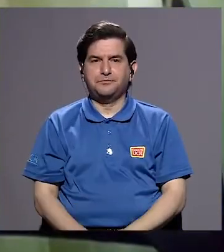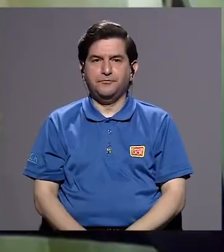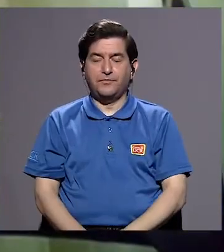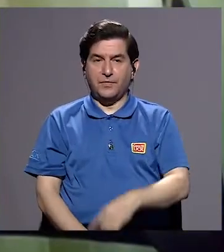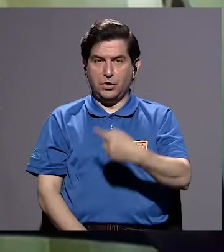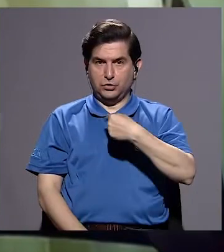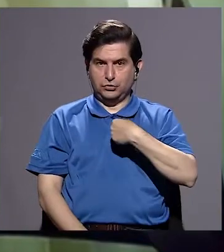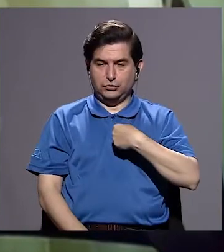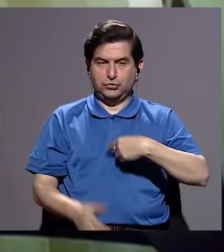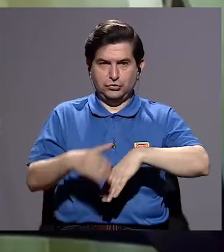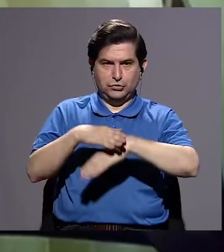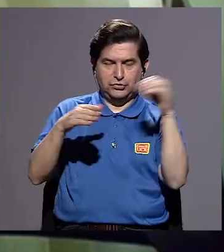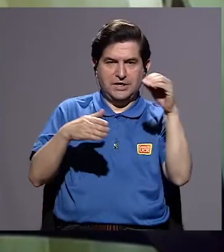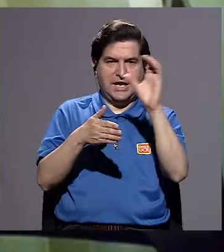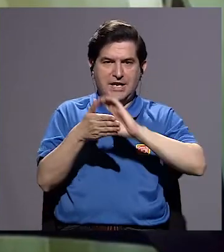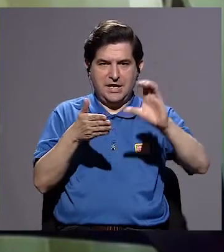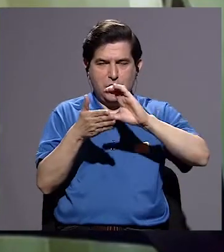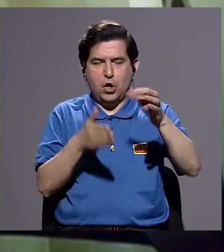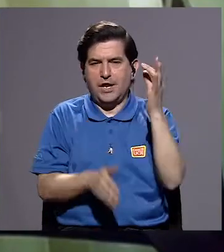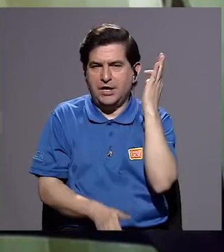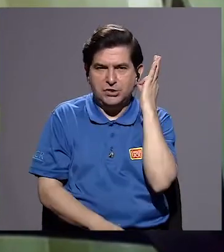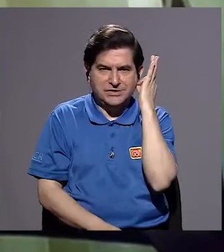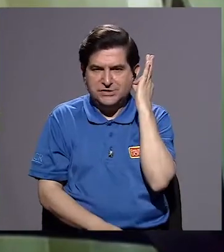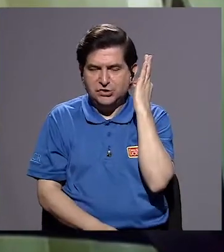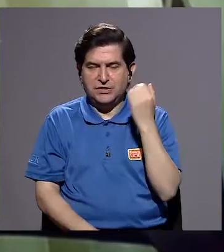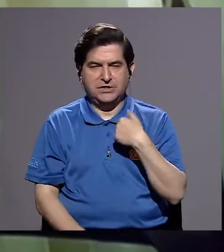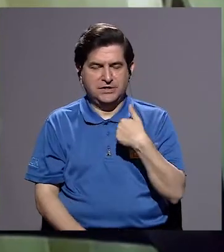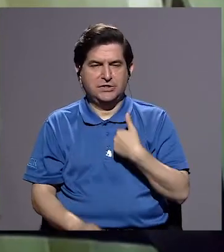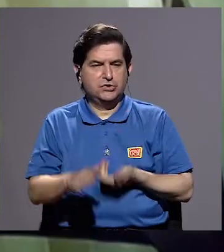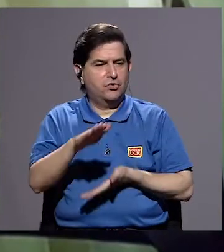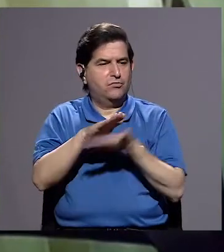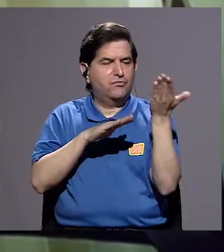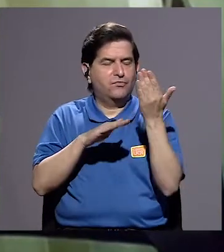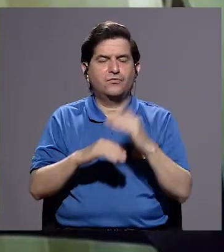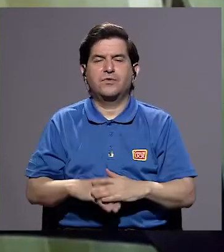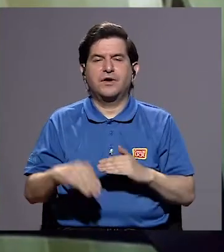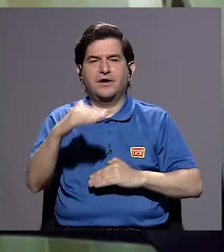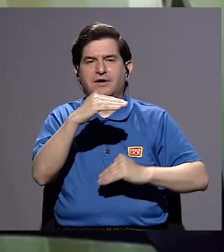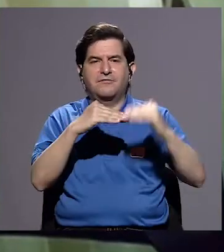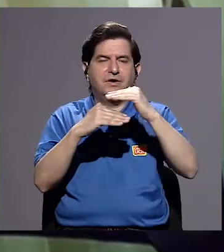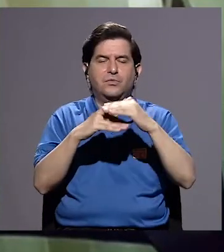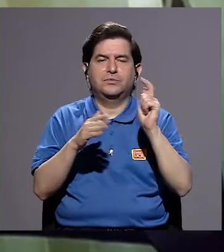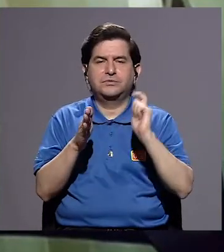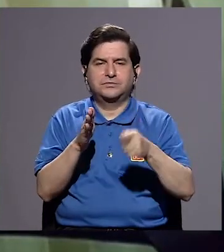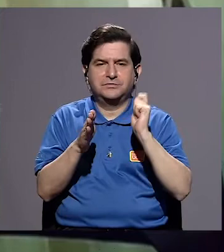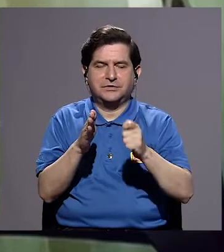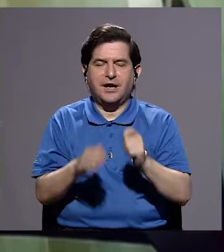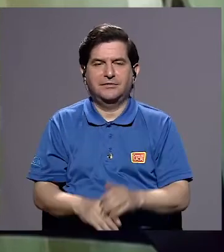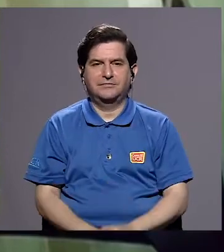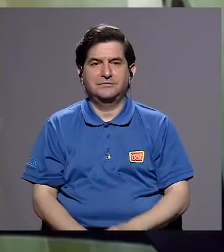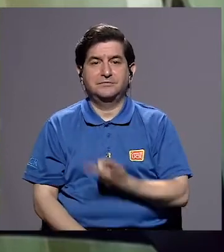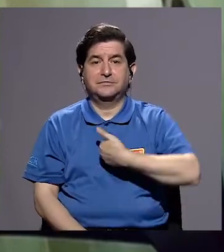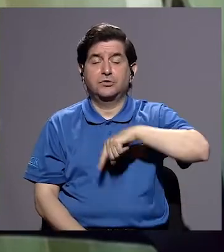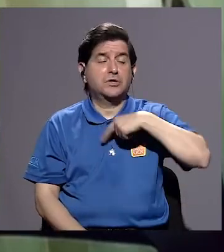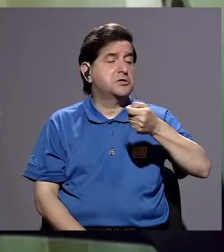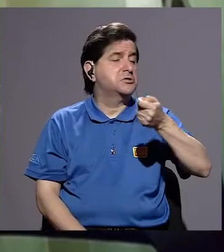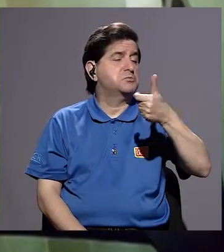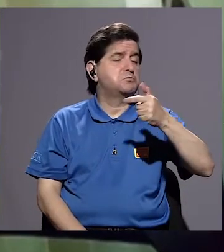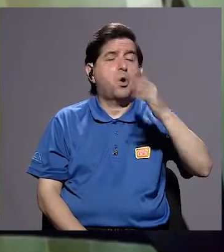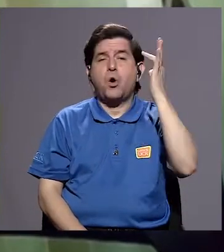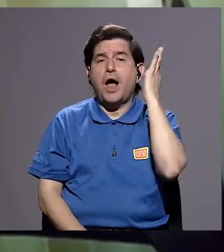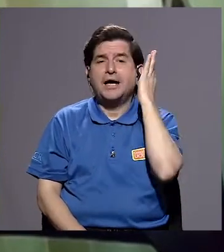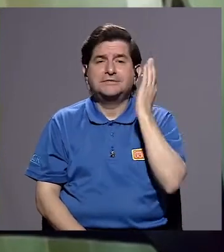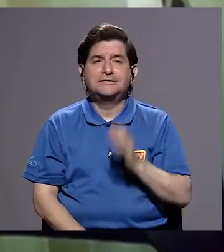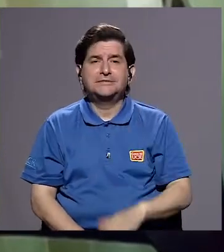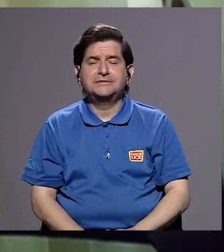Cuando yo salí del Colegio de Señoritas, me fui a la Facultad de Derecho y éramos pocas las